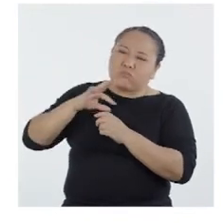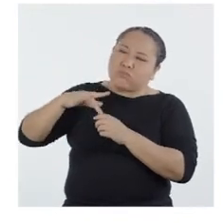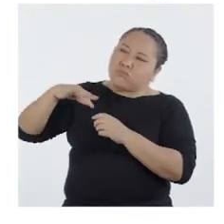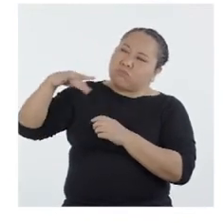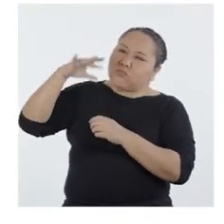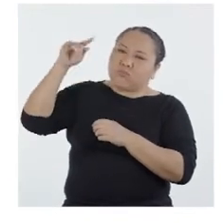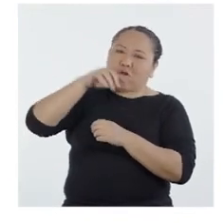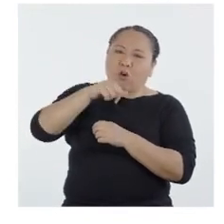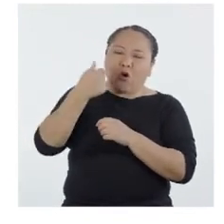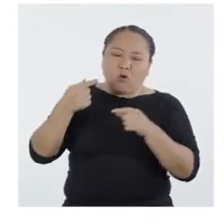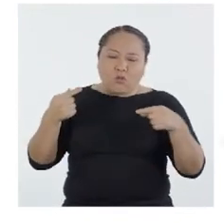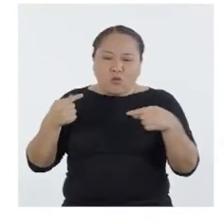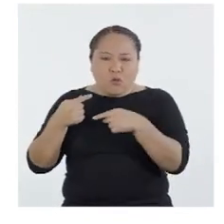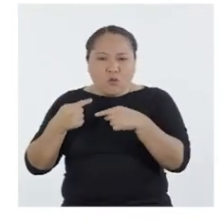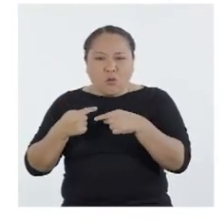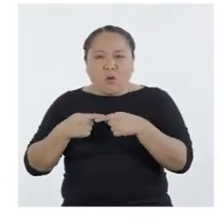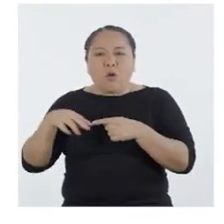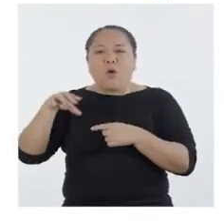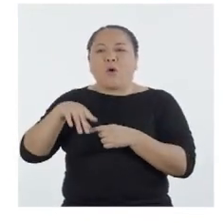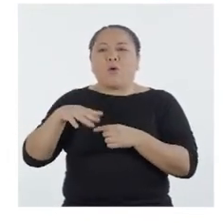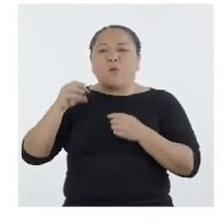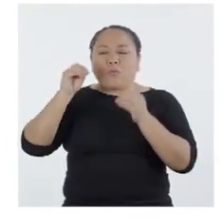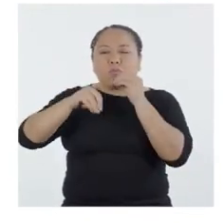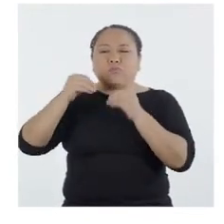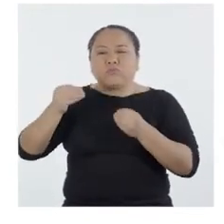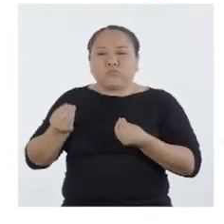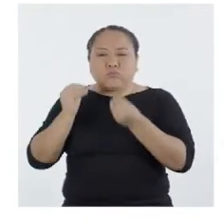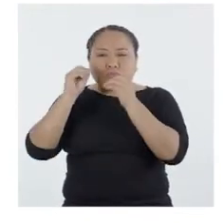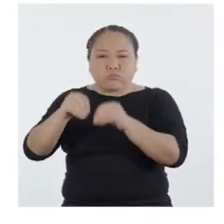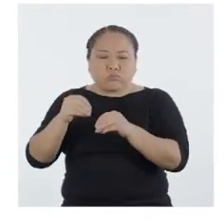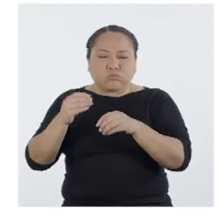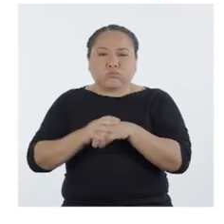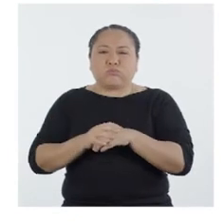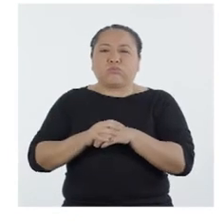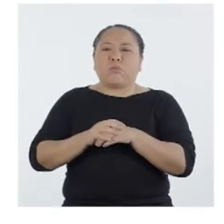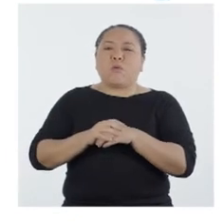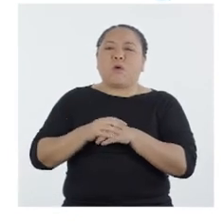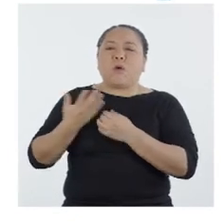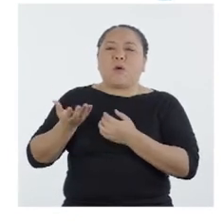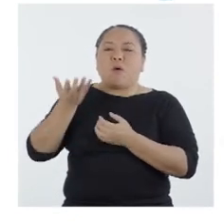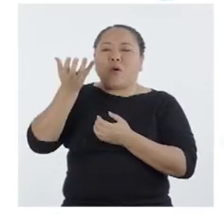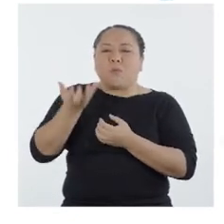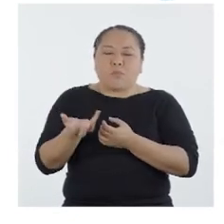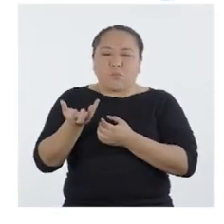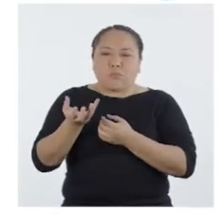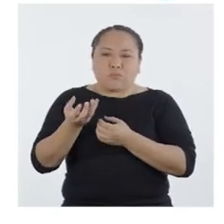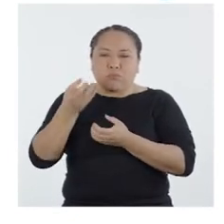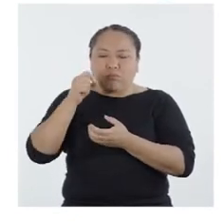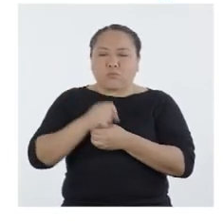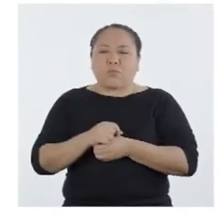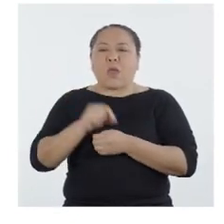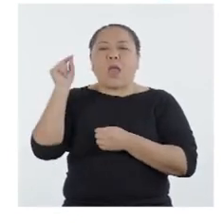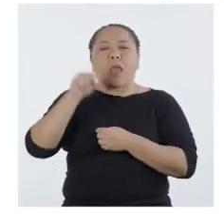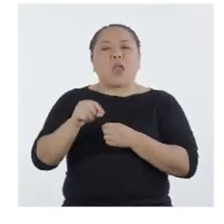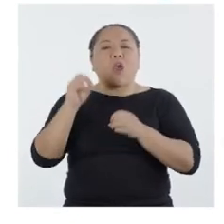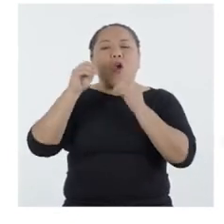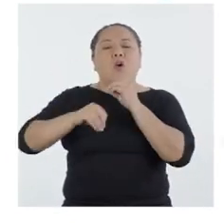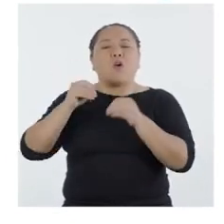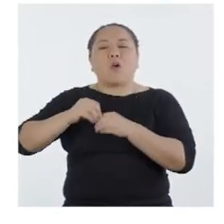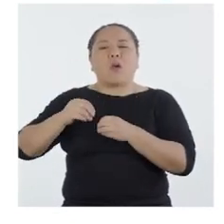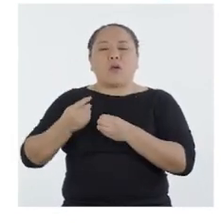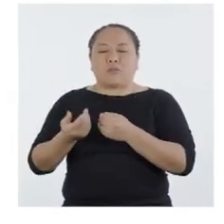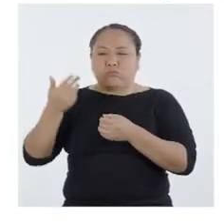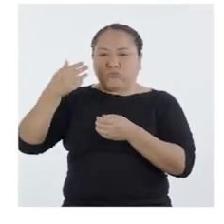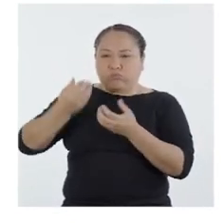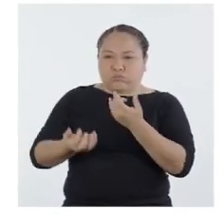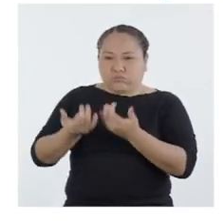la chimenea, y otro orificio que será para ingresar el plato de la maceta, y ahí colocar